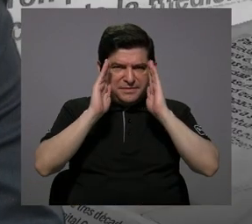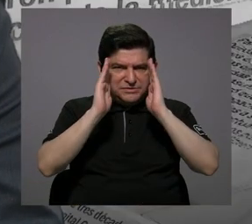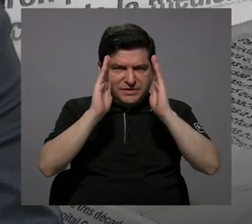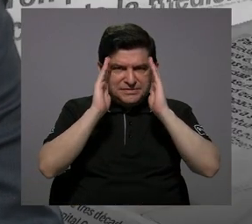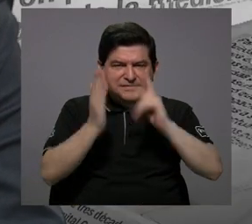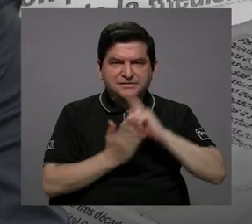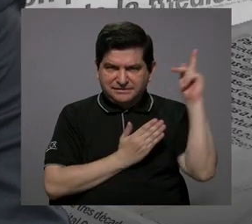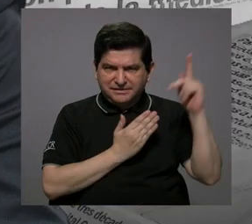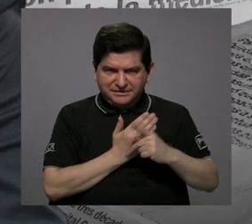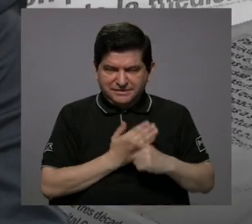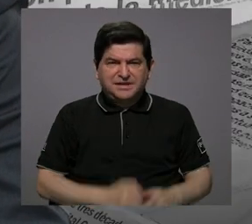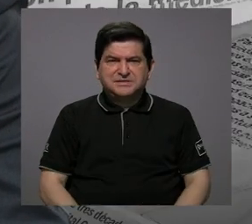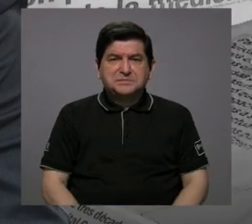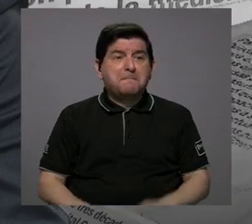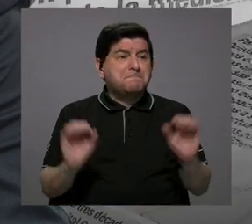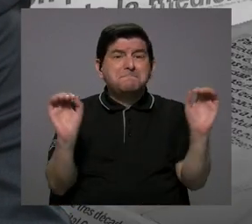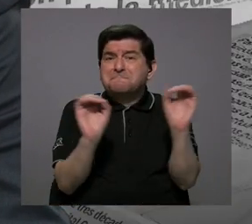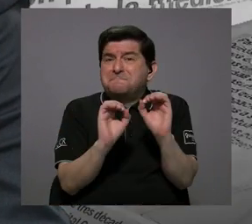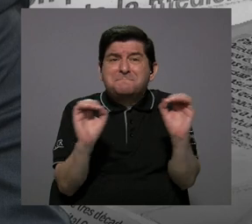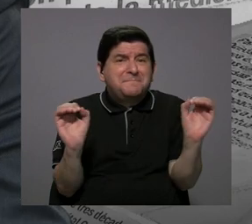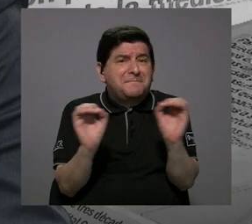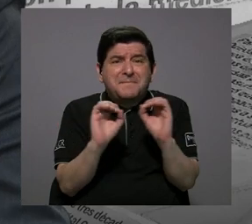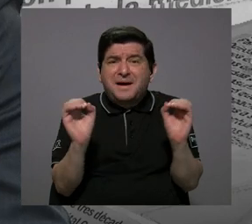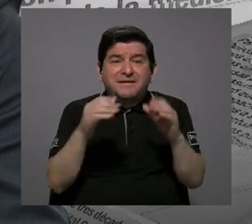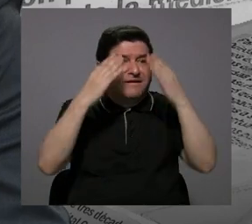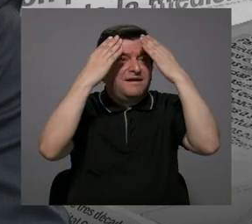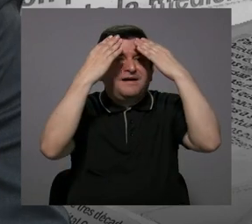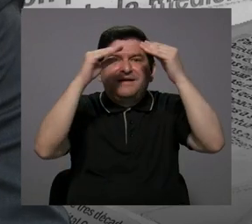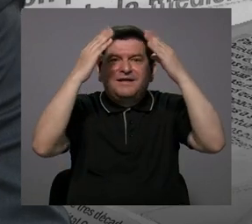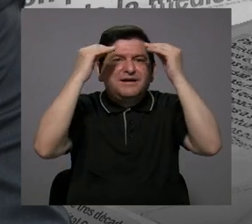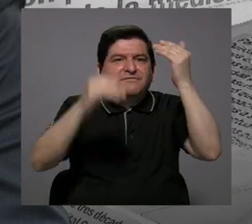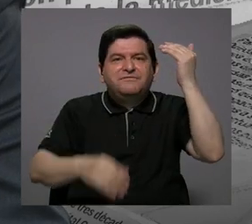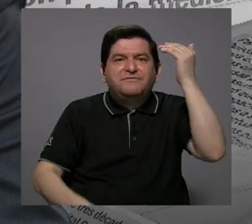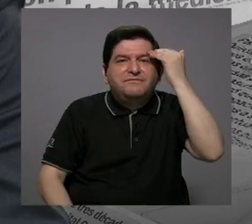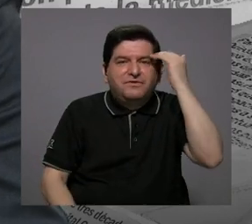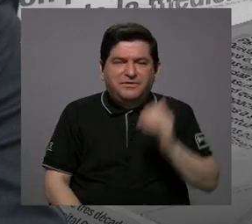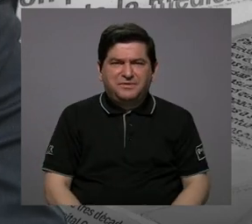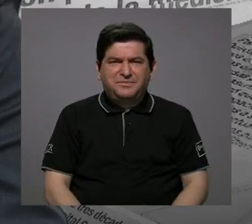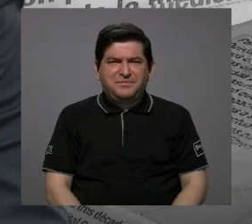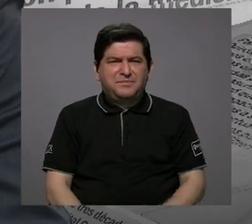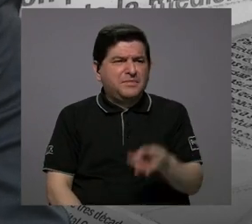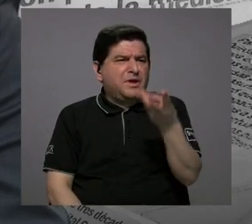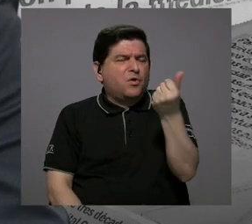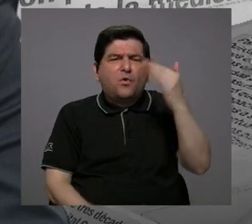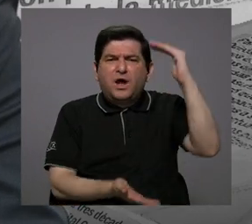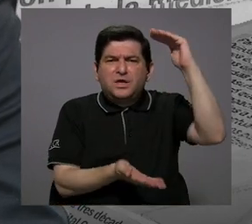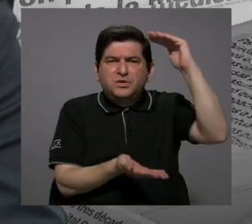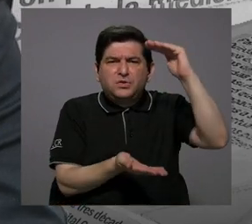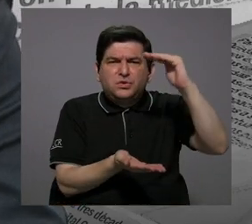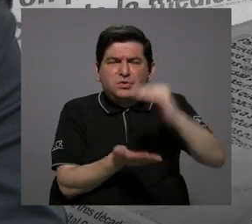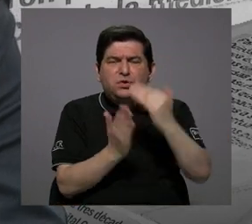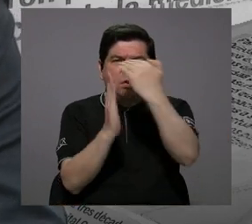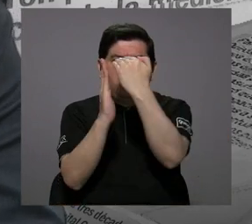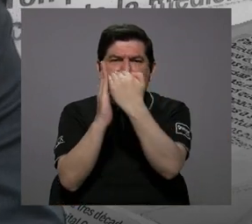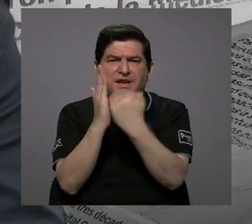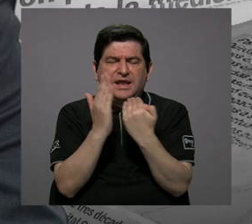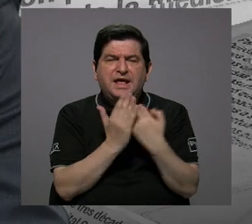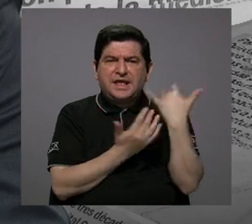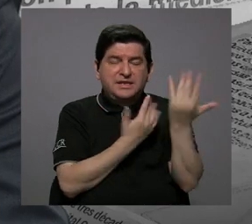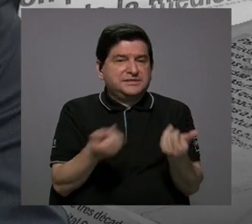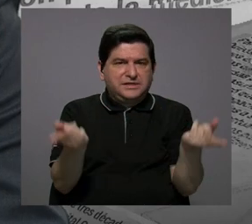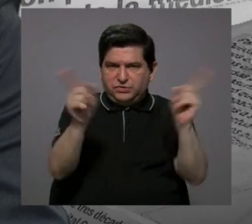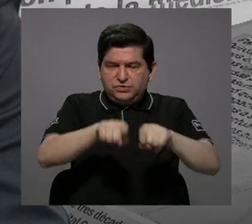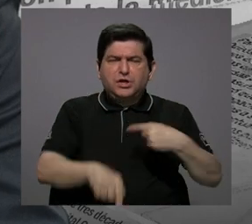sintoniza? Ni tan siquiera nos han dado el informe de cuánto se disminuyó la lista de espera, cosa que no ocurrió.